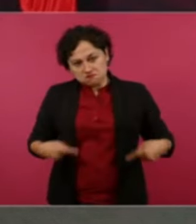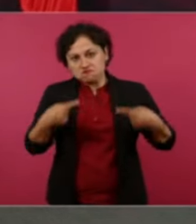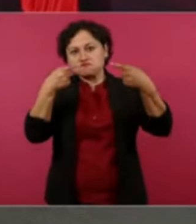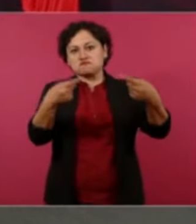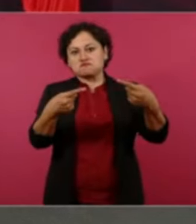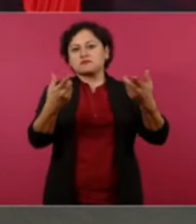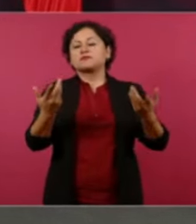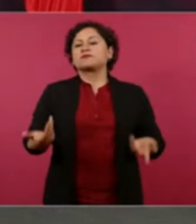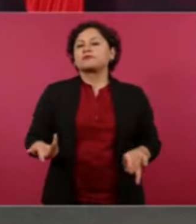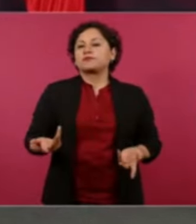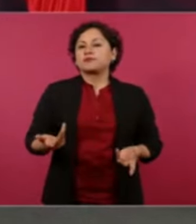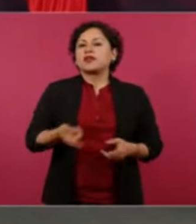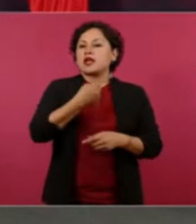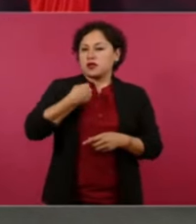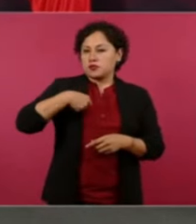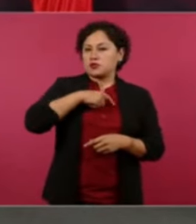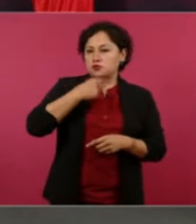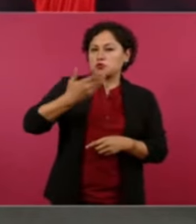templos